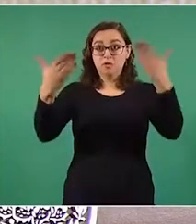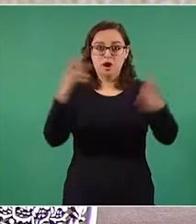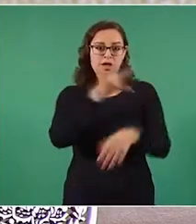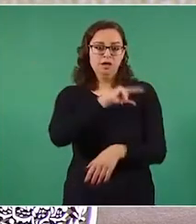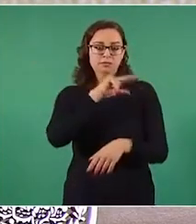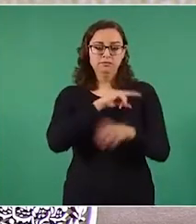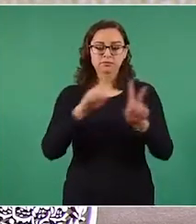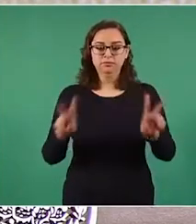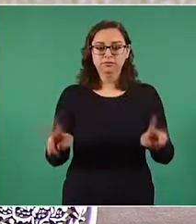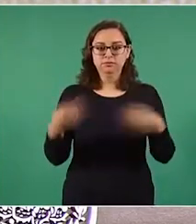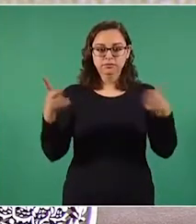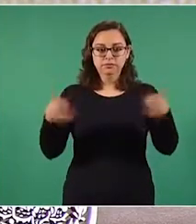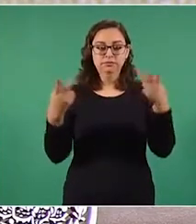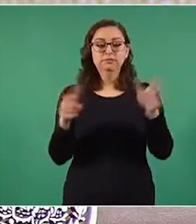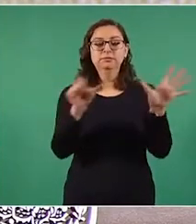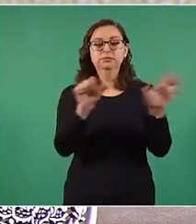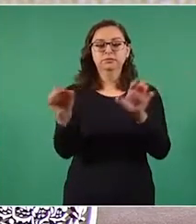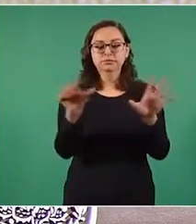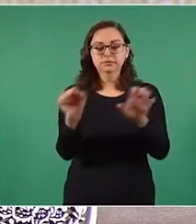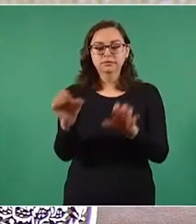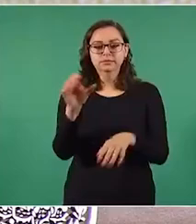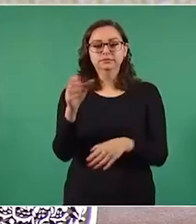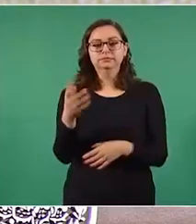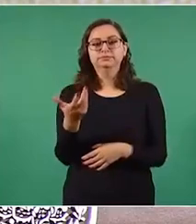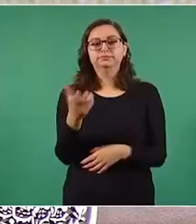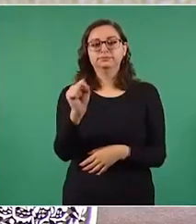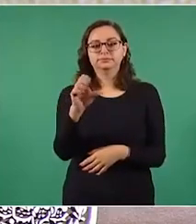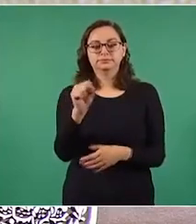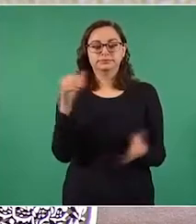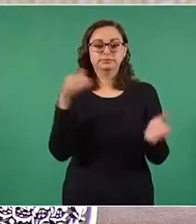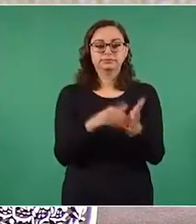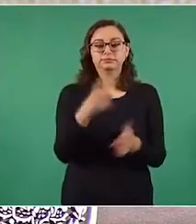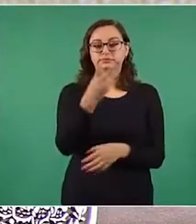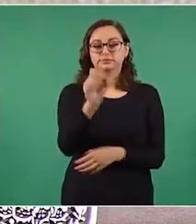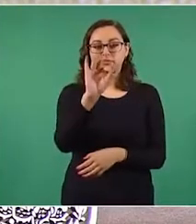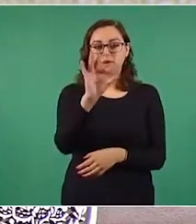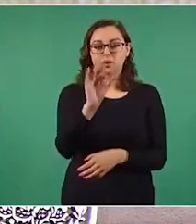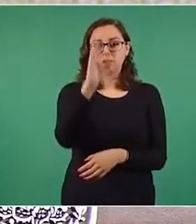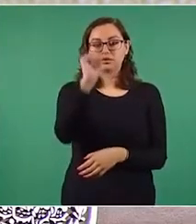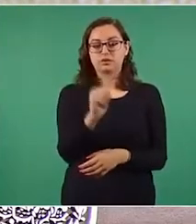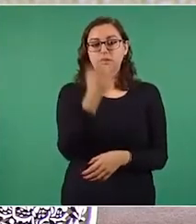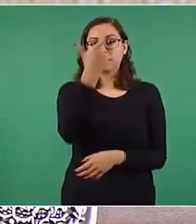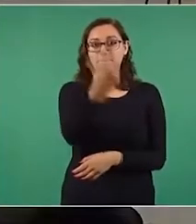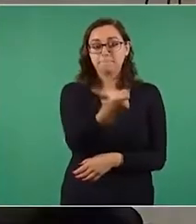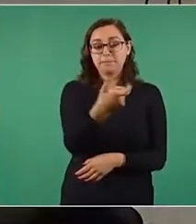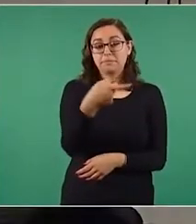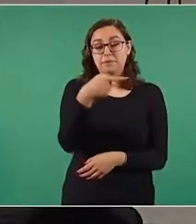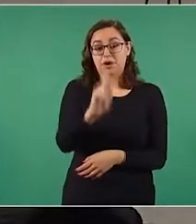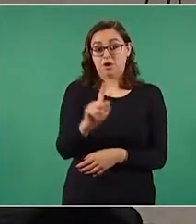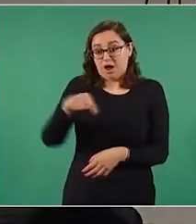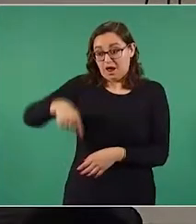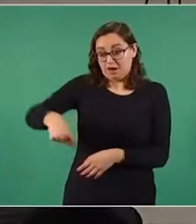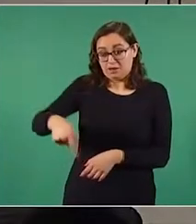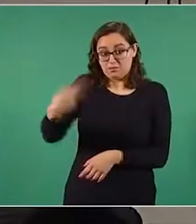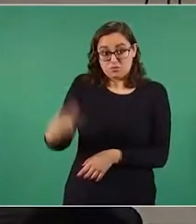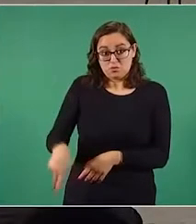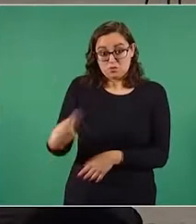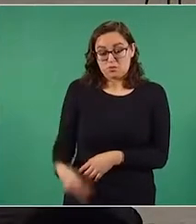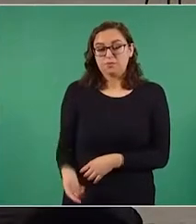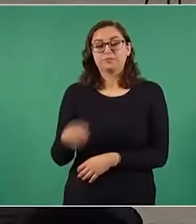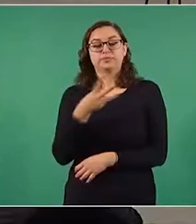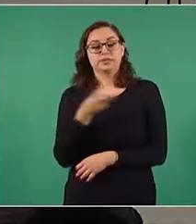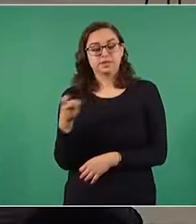de 660 mil 249 pesos, mientras que un ventilador EGECAT y GATSI cuestan